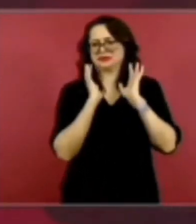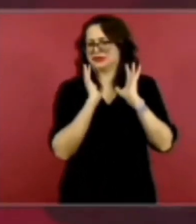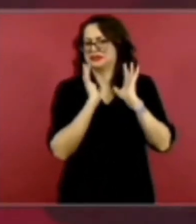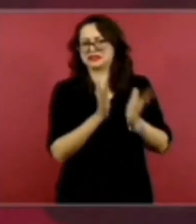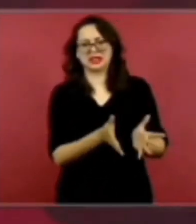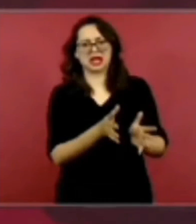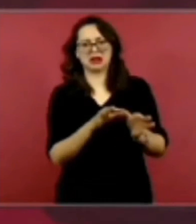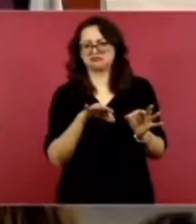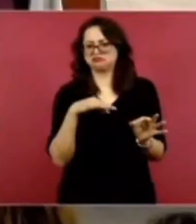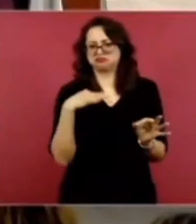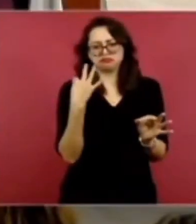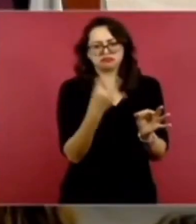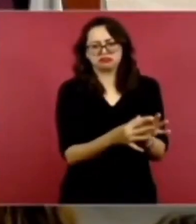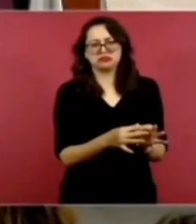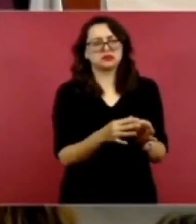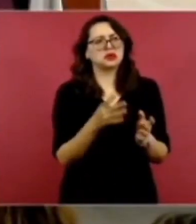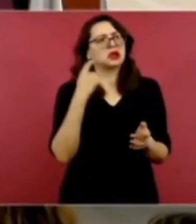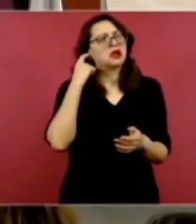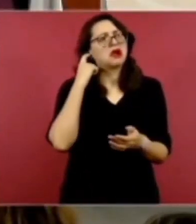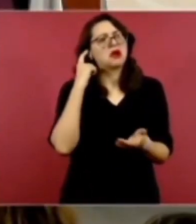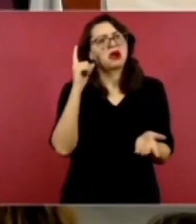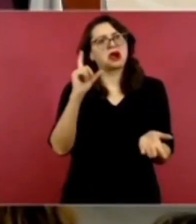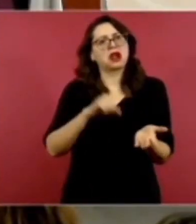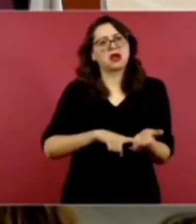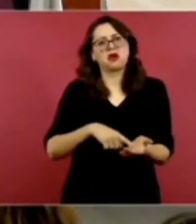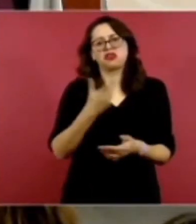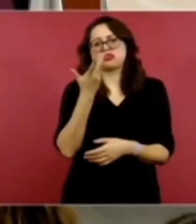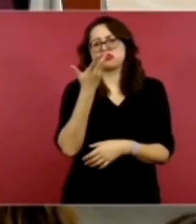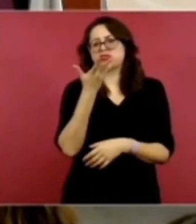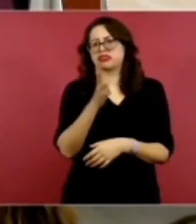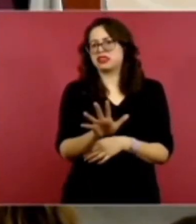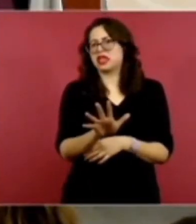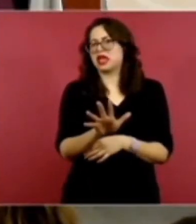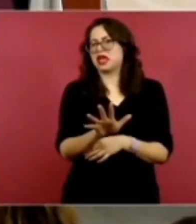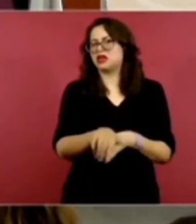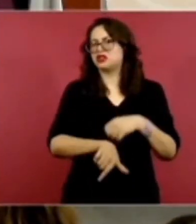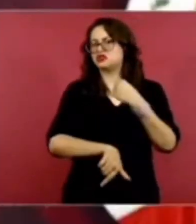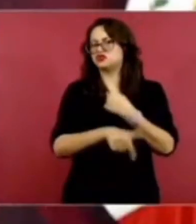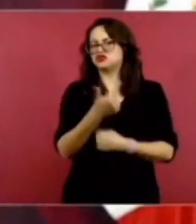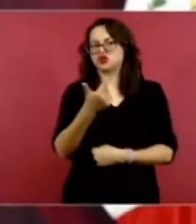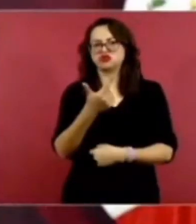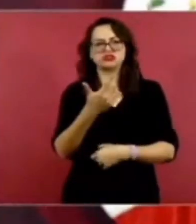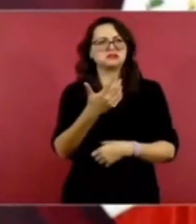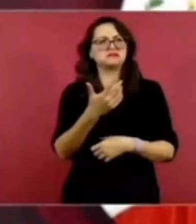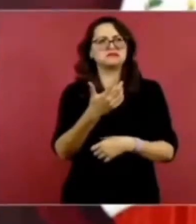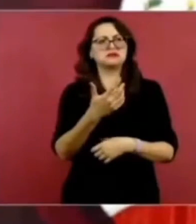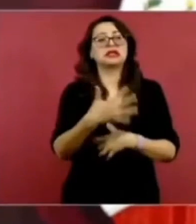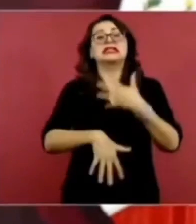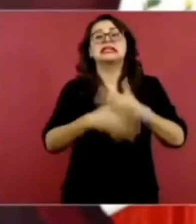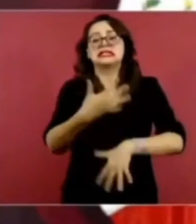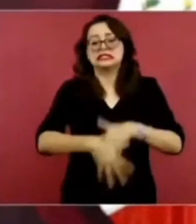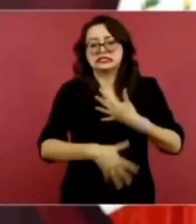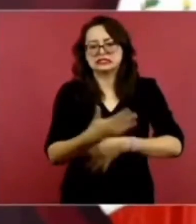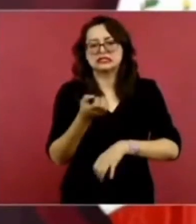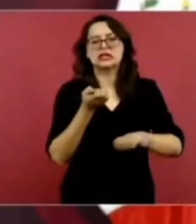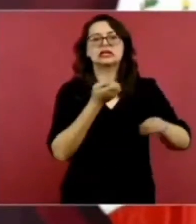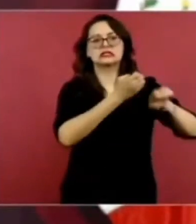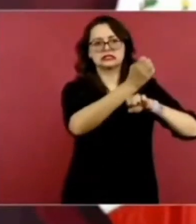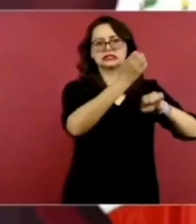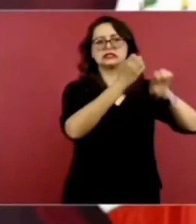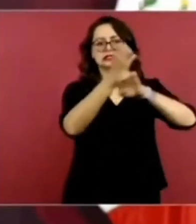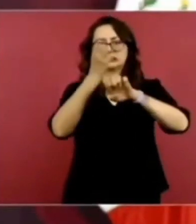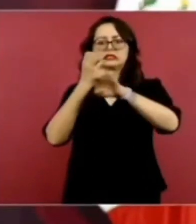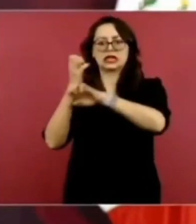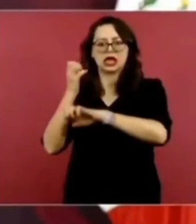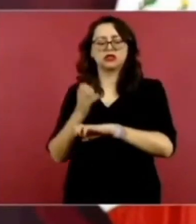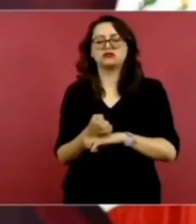en la mitad de esos 23, como en 15 estados, en